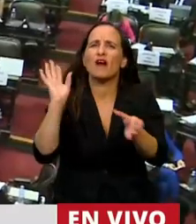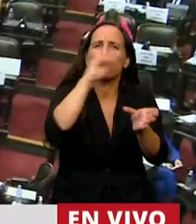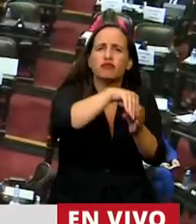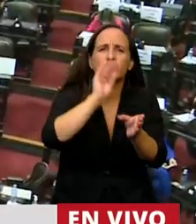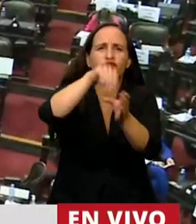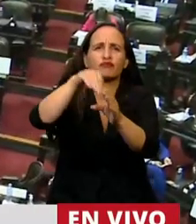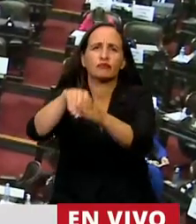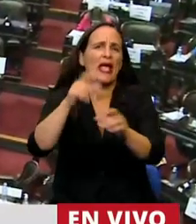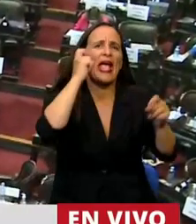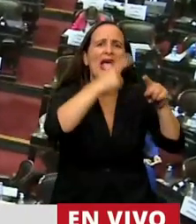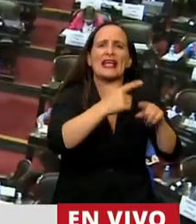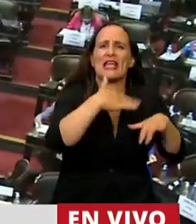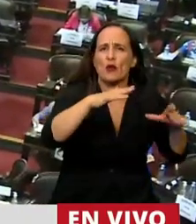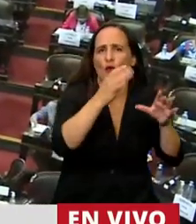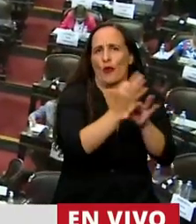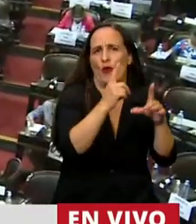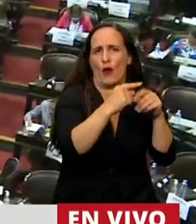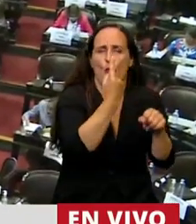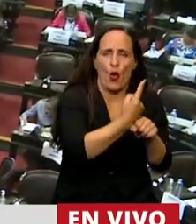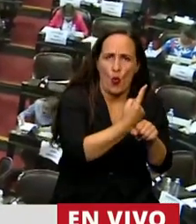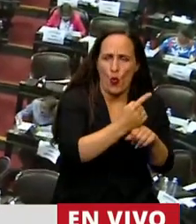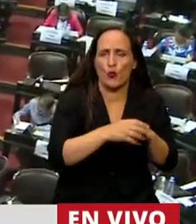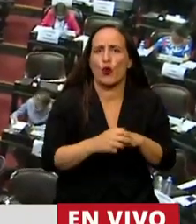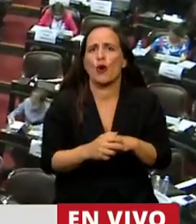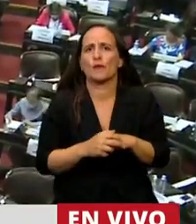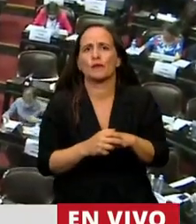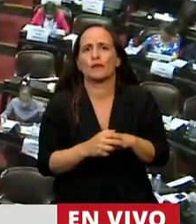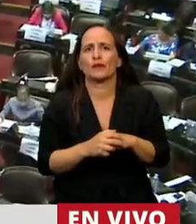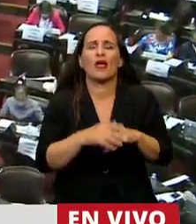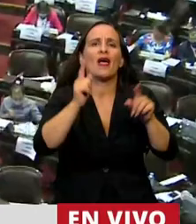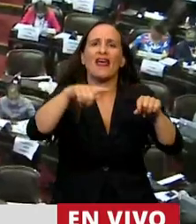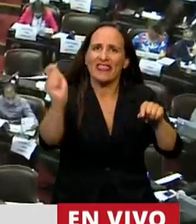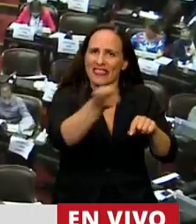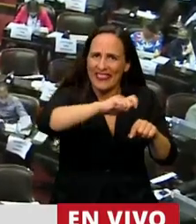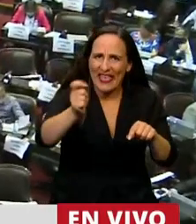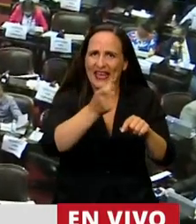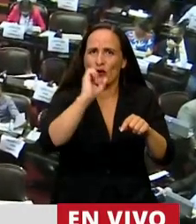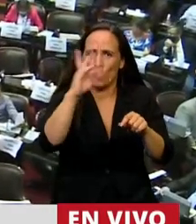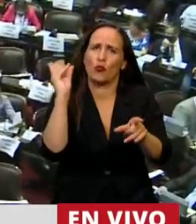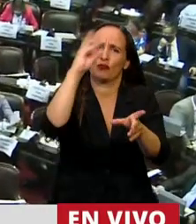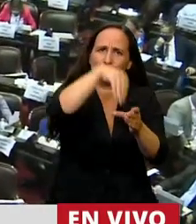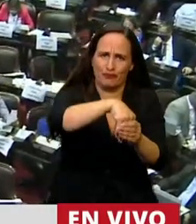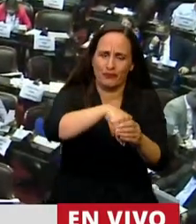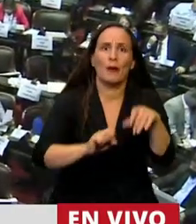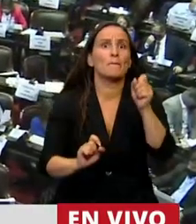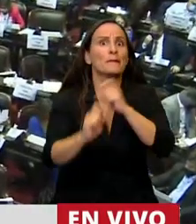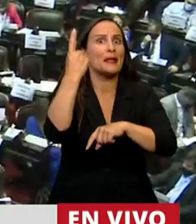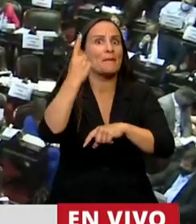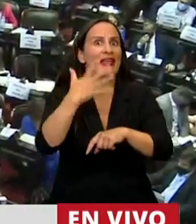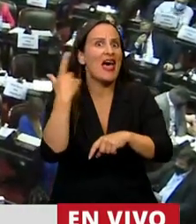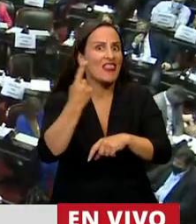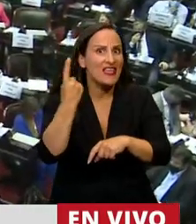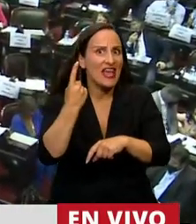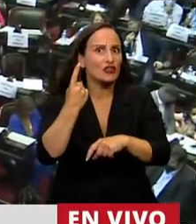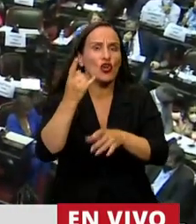de Exalumnos de la Escuela Número 1. Integró el Río Gallegos Tenis Club y fue la primera directora de la escuela nacida en